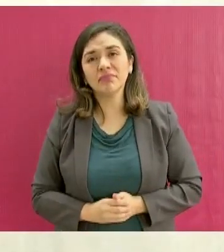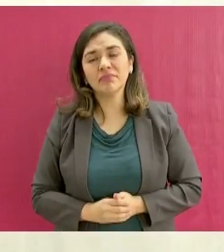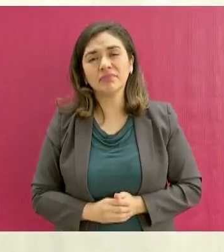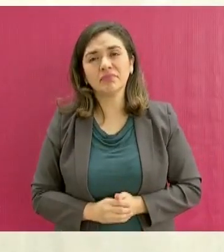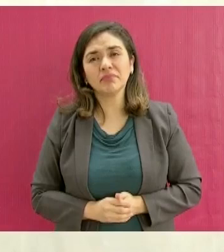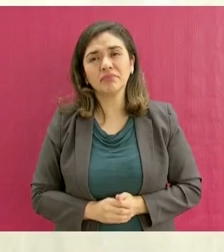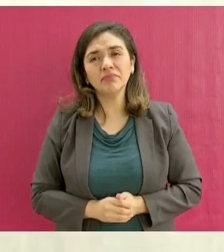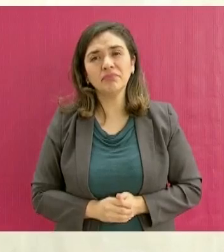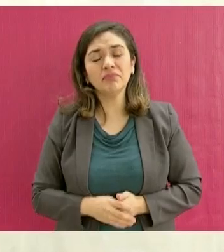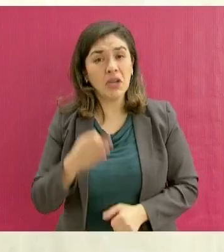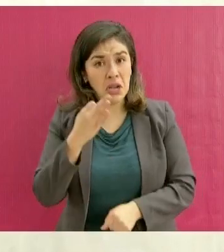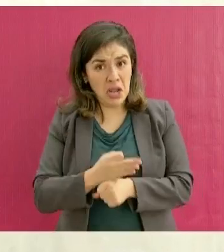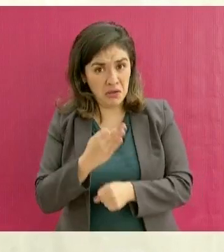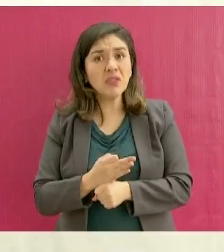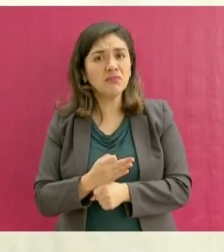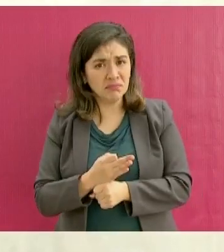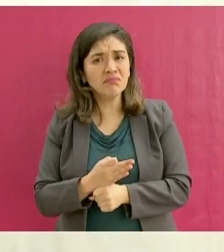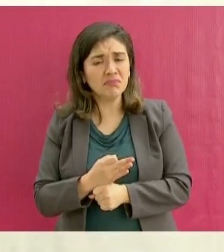podemos tener